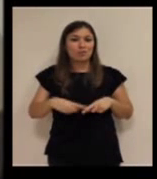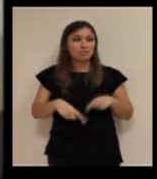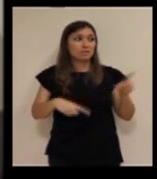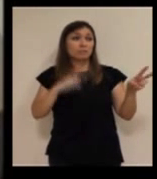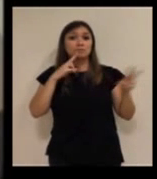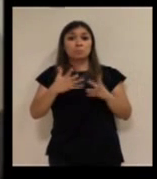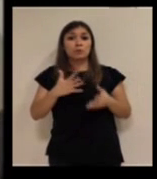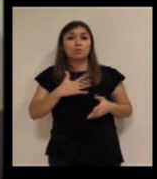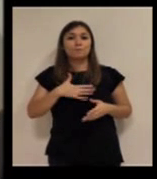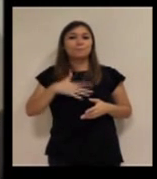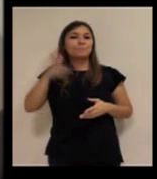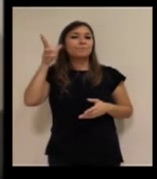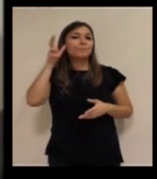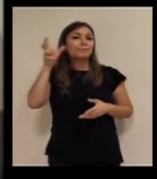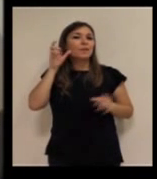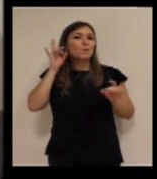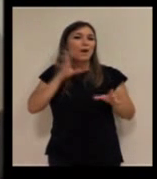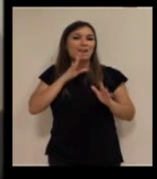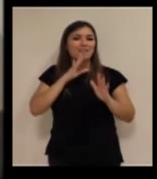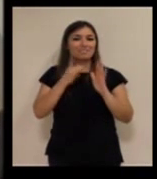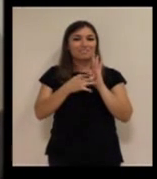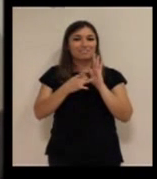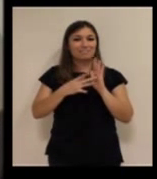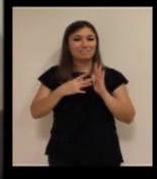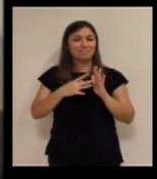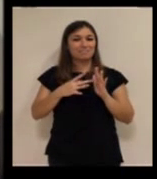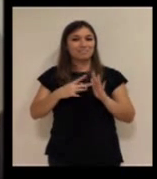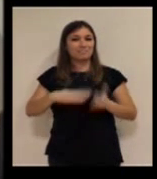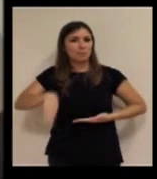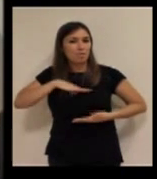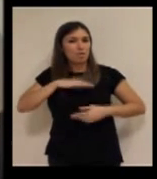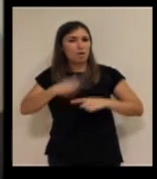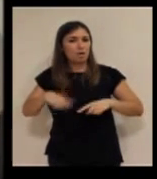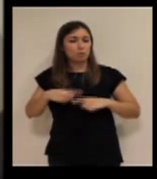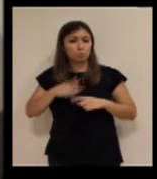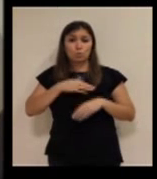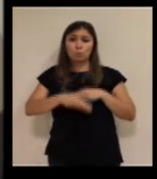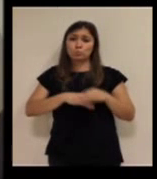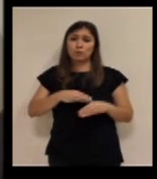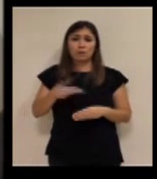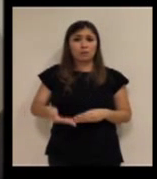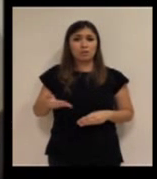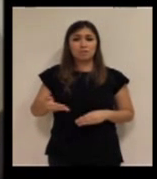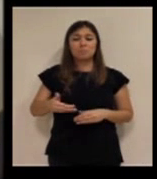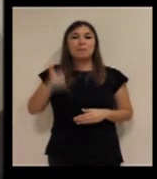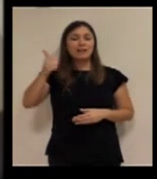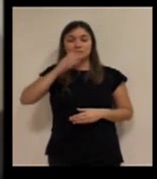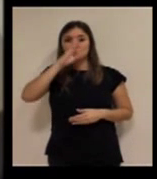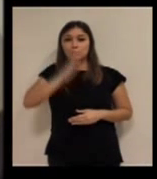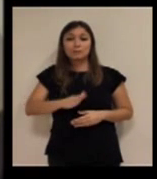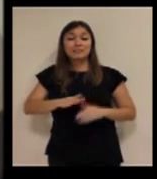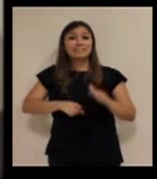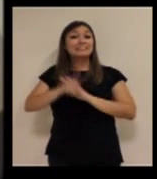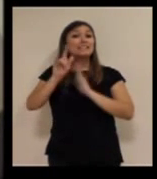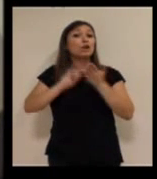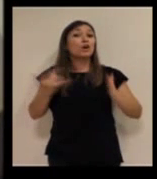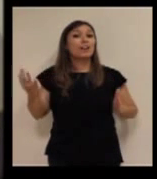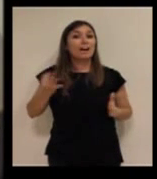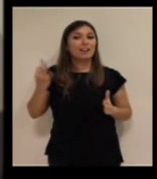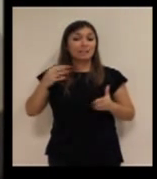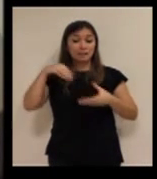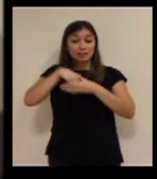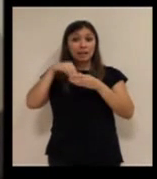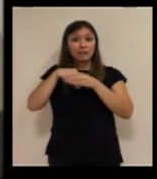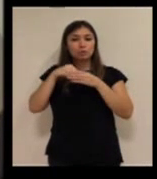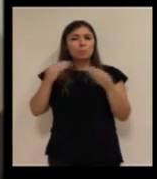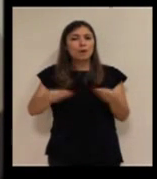restando nada en capacidades de audio, lo mencionaba creo que también Begoña antes. Importantísimo en estos años, la parte más oculta del crecimiento de la tecnología quizás ha por la